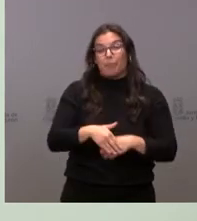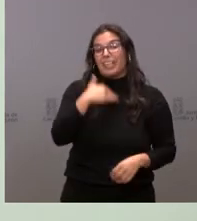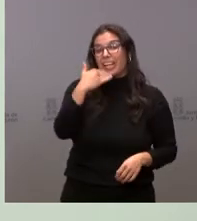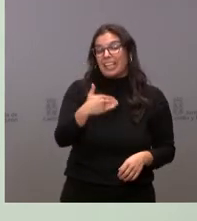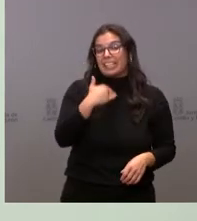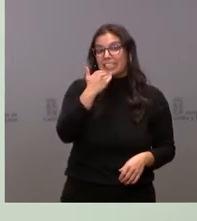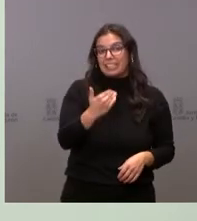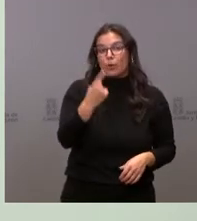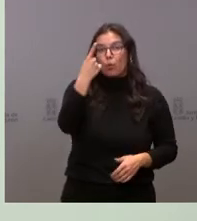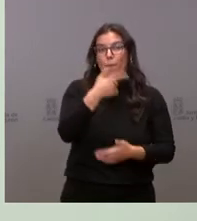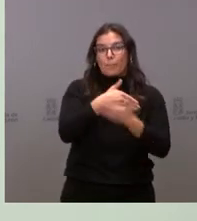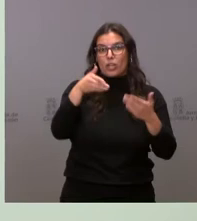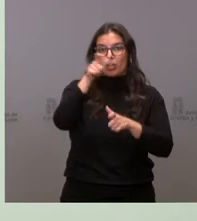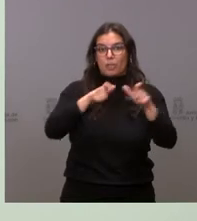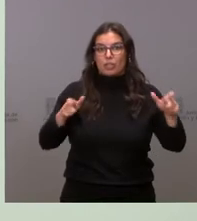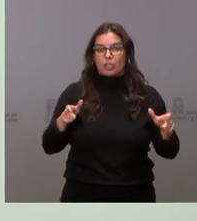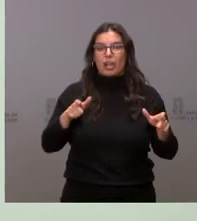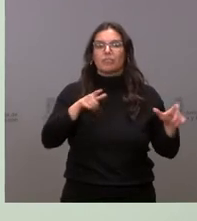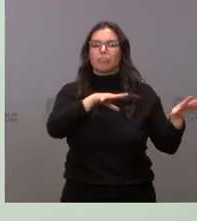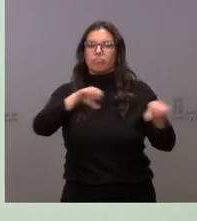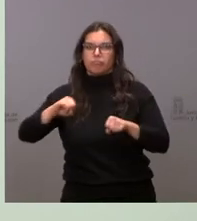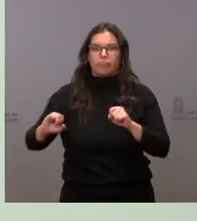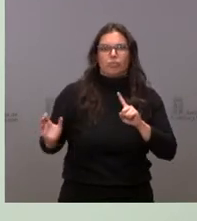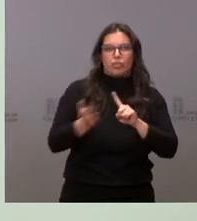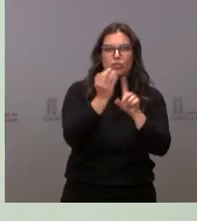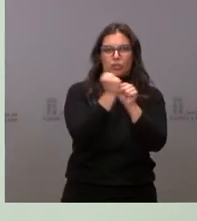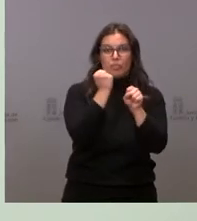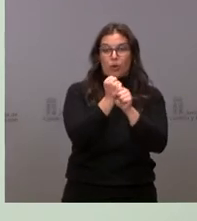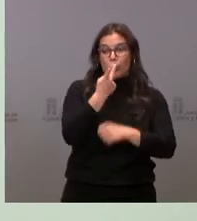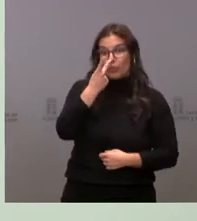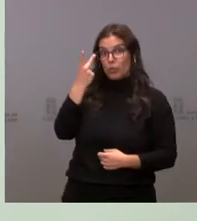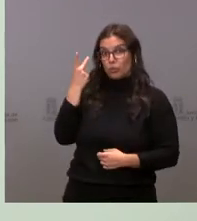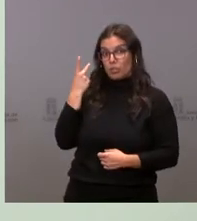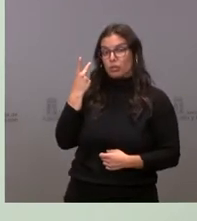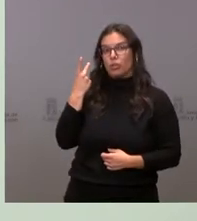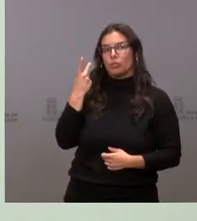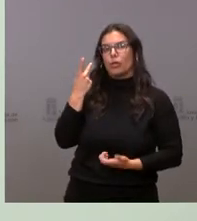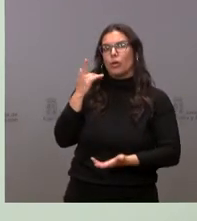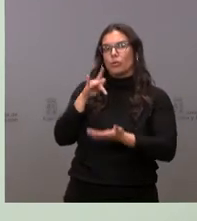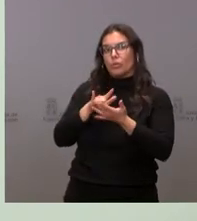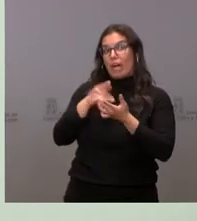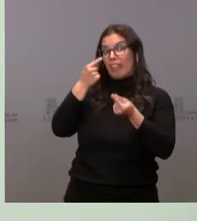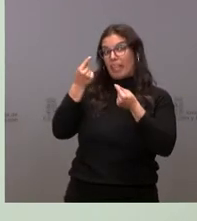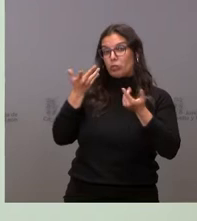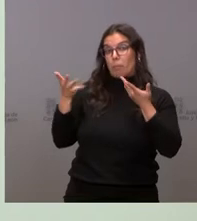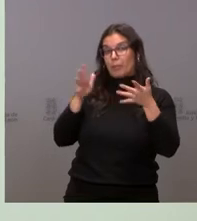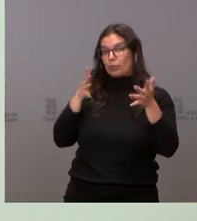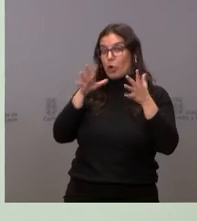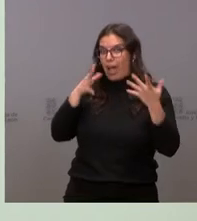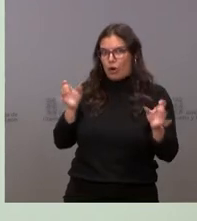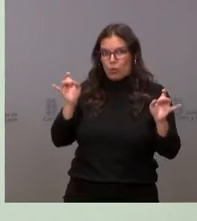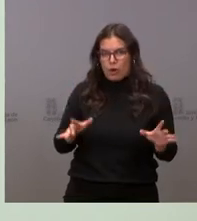el millón de ocupados. Acuérdense que hace dos años estábamos en estas cifras aproximadamente.